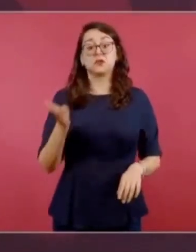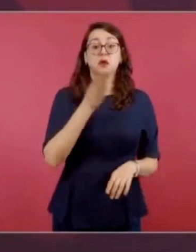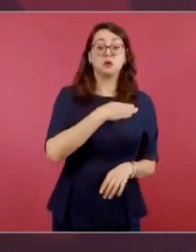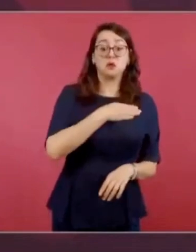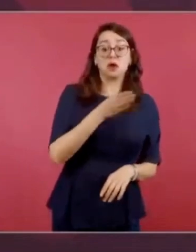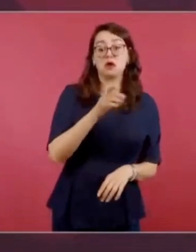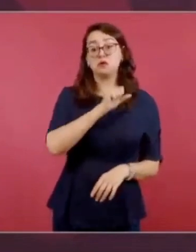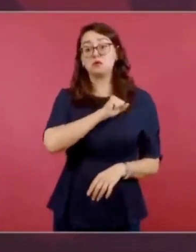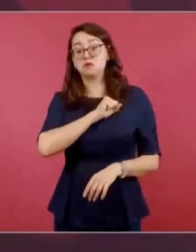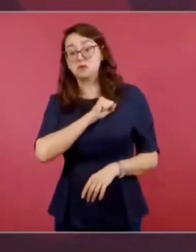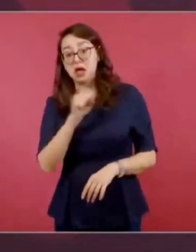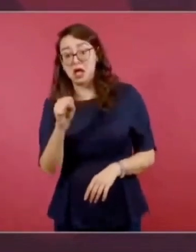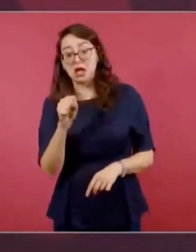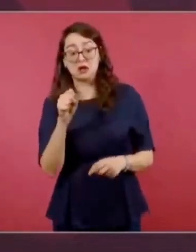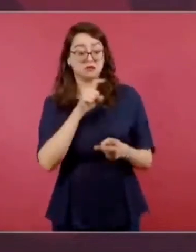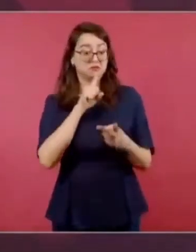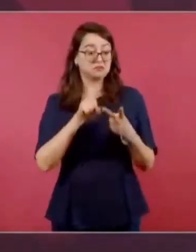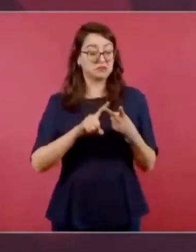bandido social,